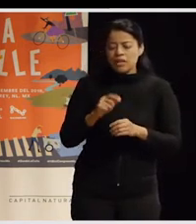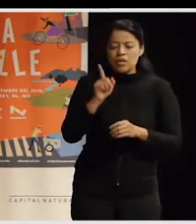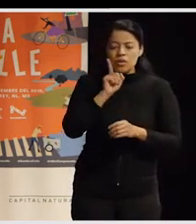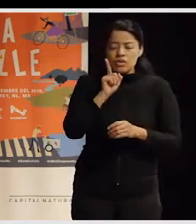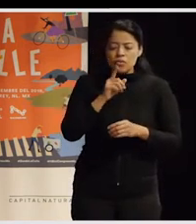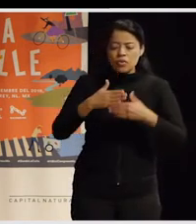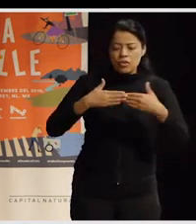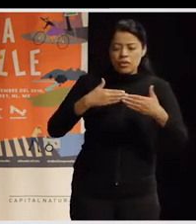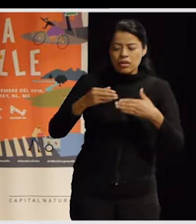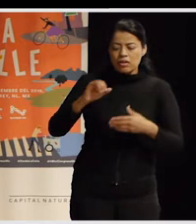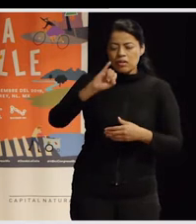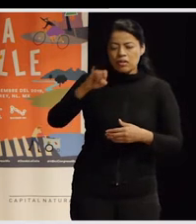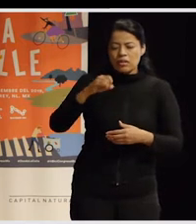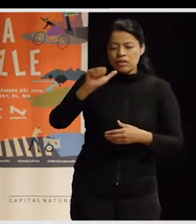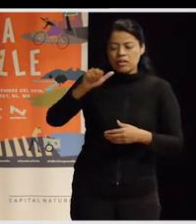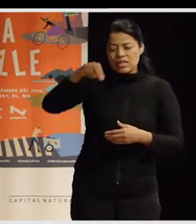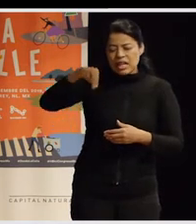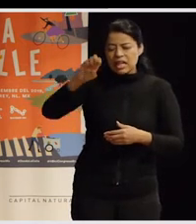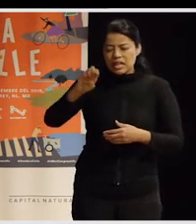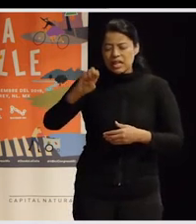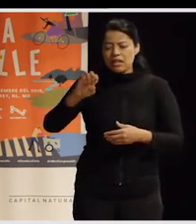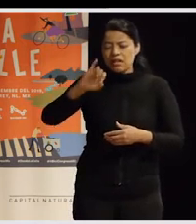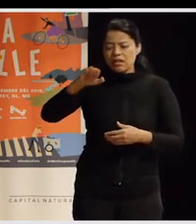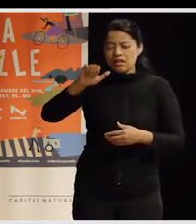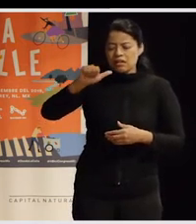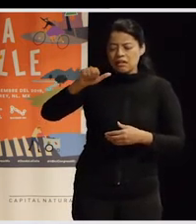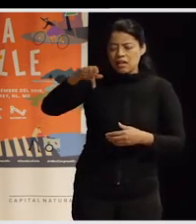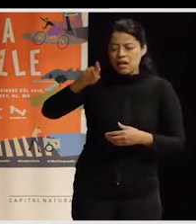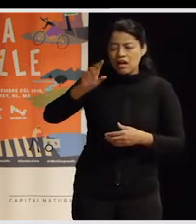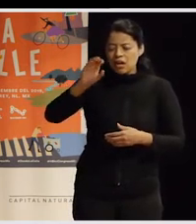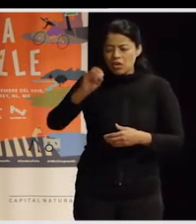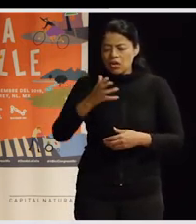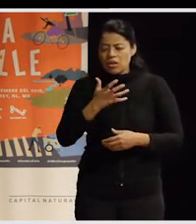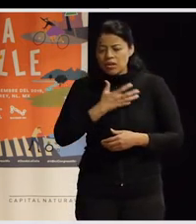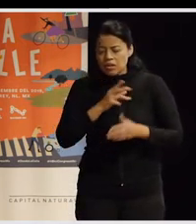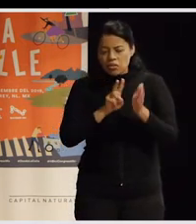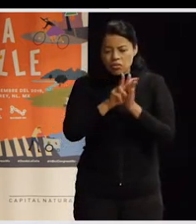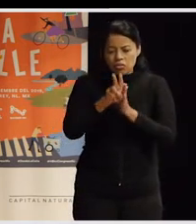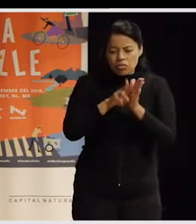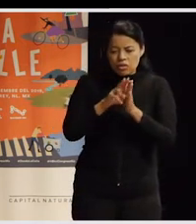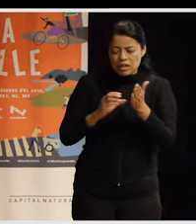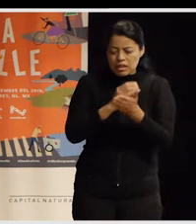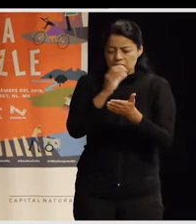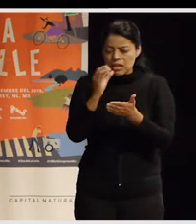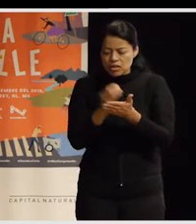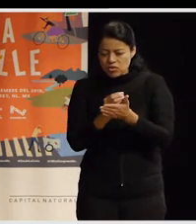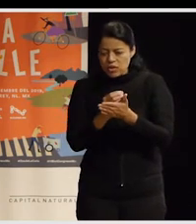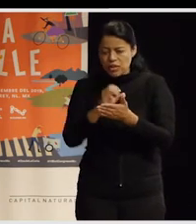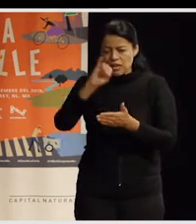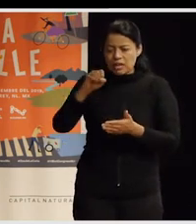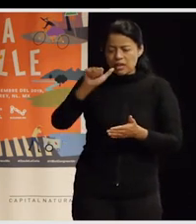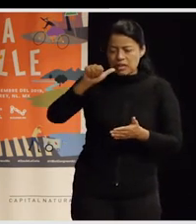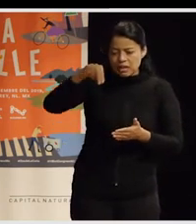urbana muy potente que se llama Jane Jacobs, si tienen ocasión hay un documental que se titula Ciudadana Jane La batalla